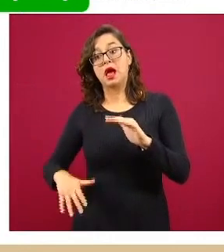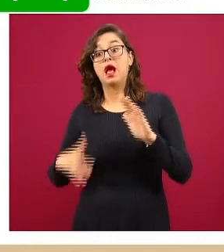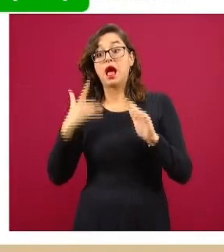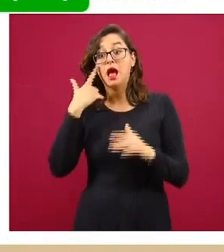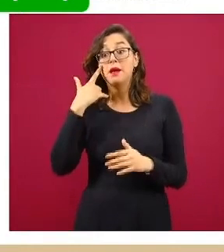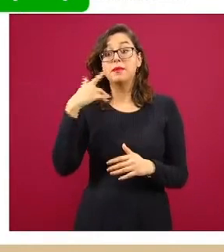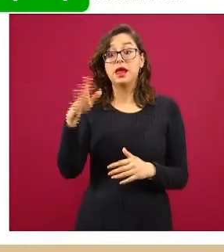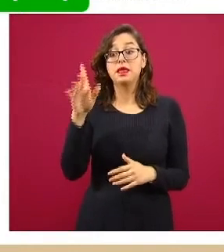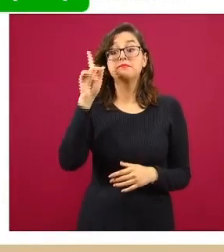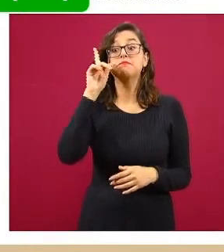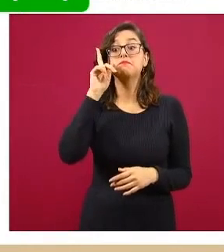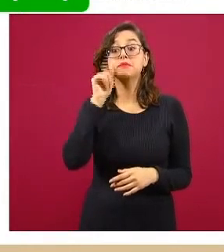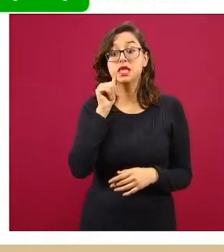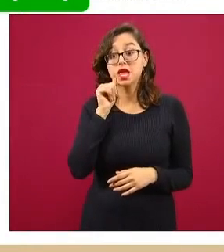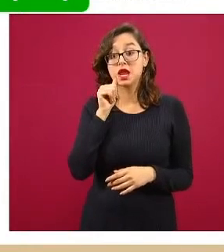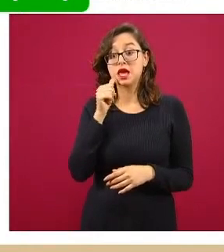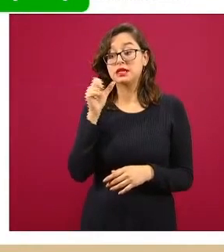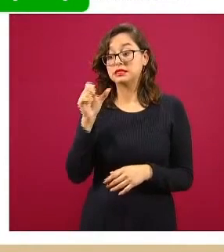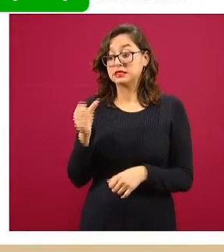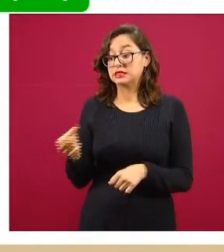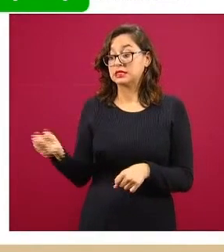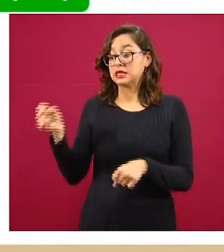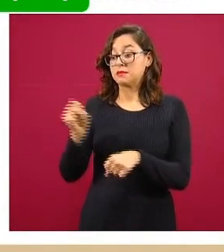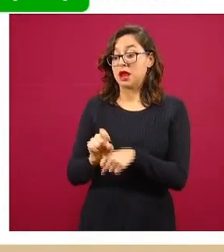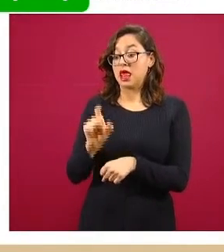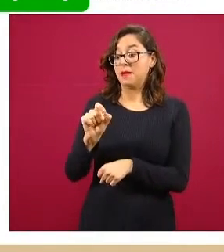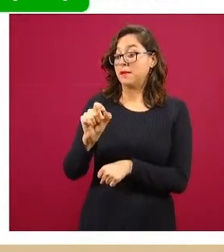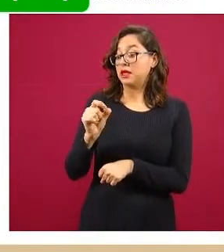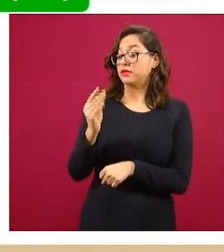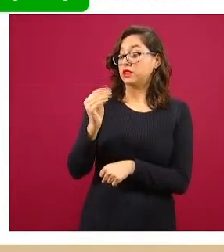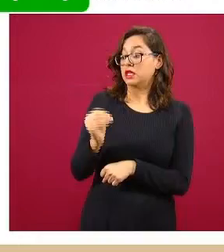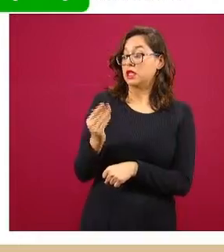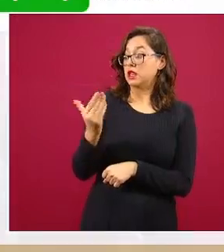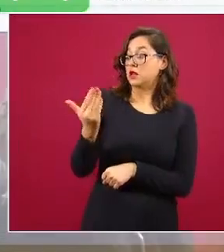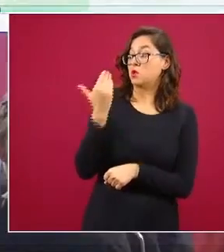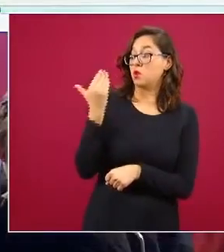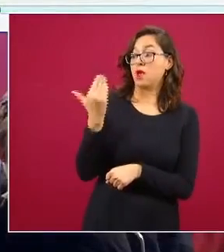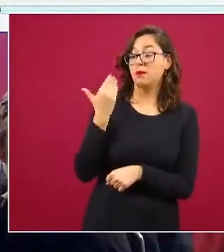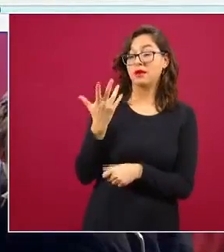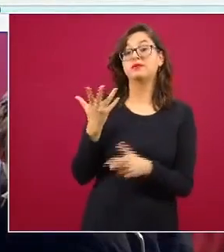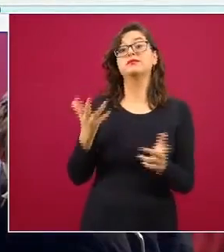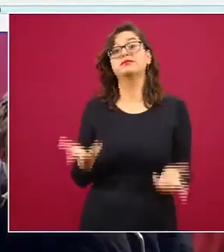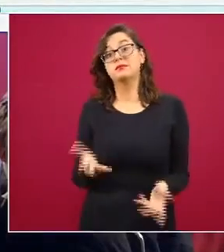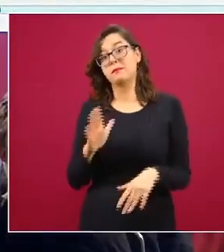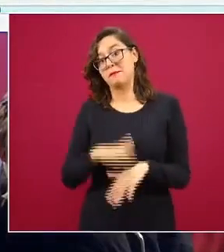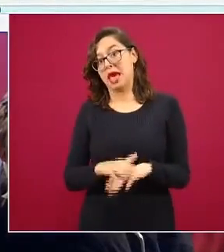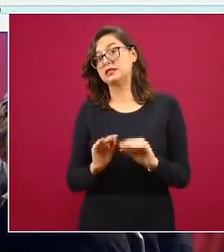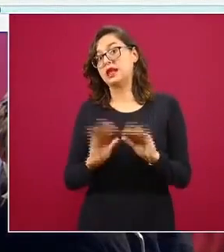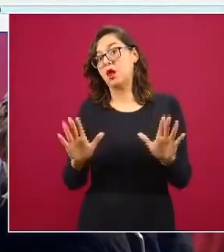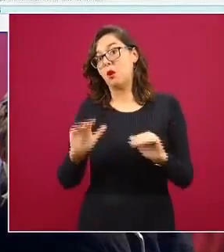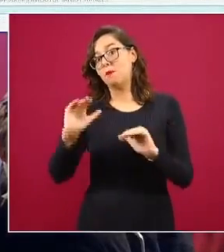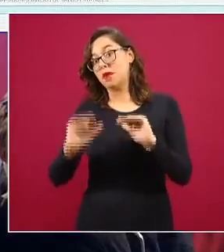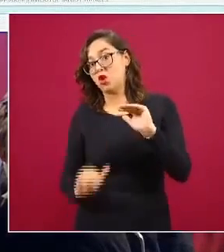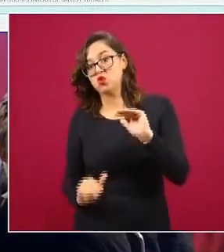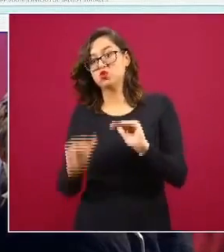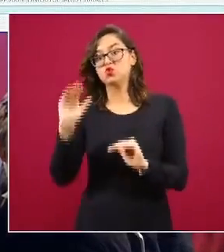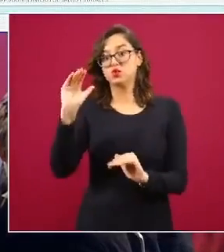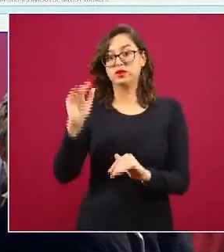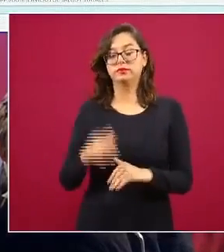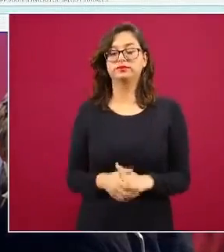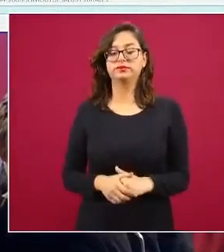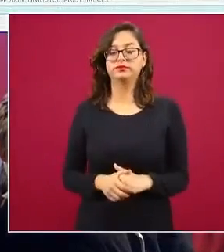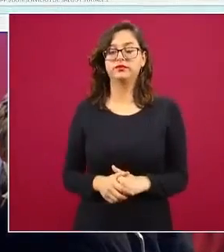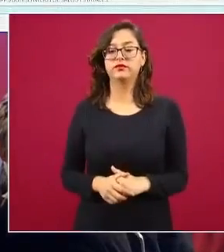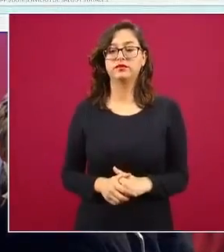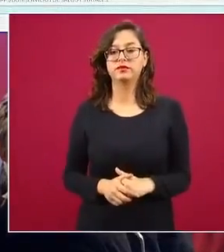veremos los datos de la semana 29, donde vamos a poder ver mucho más claras las tendencias. Y para